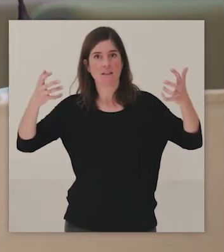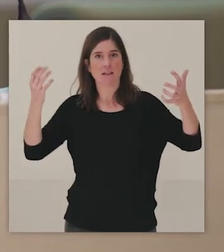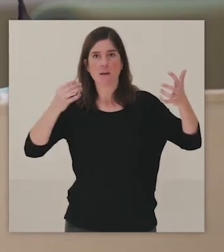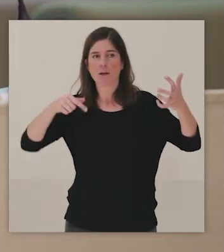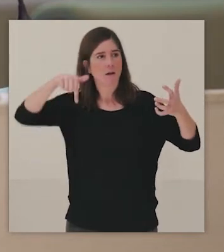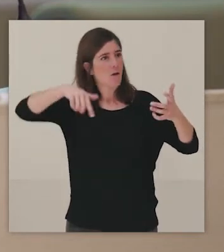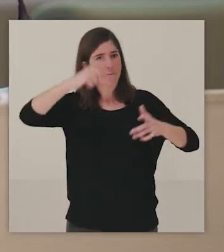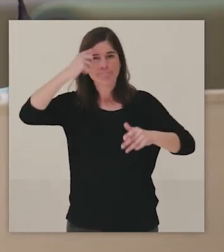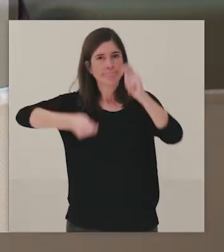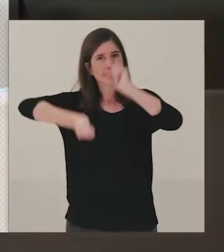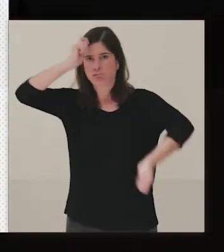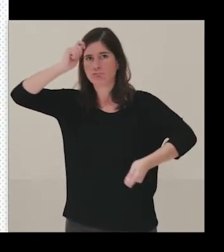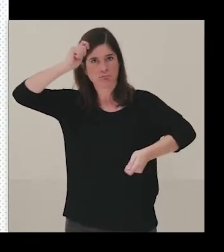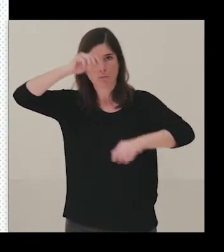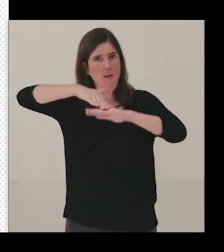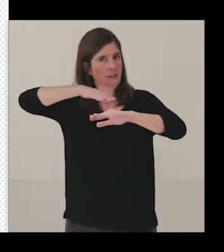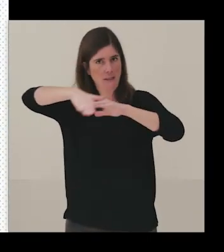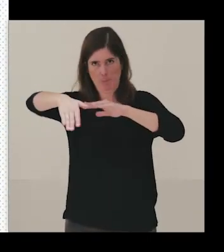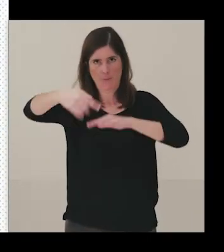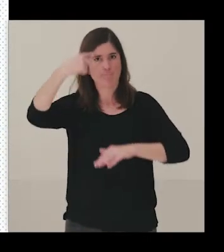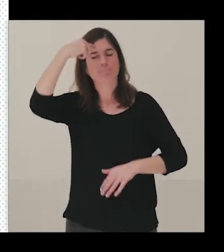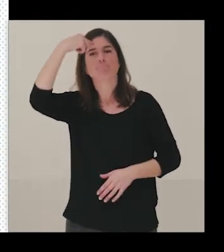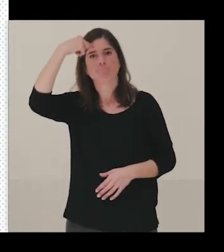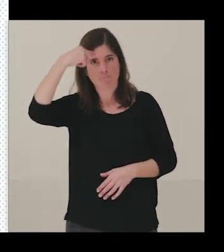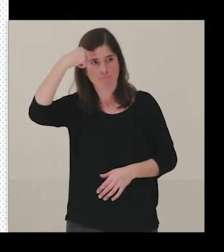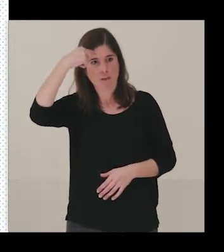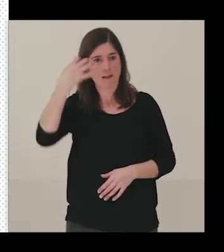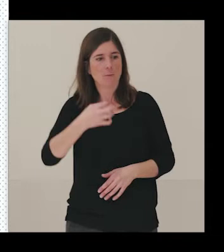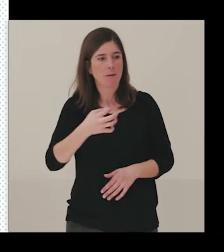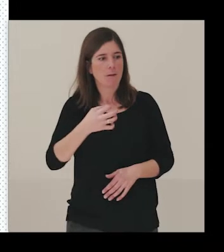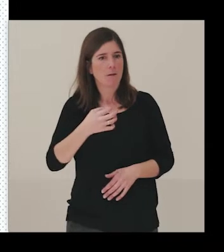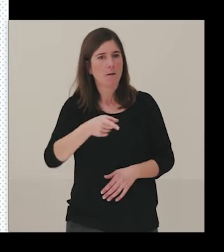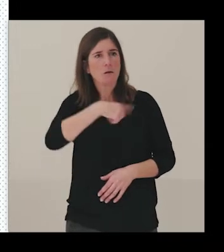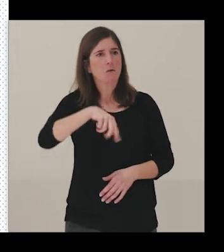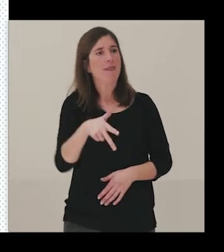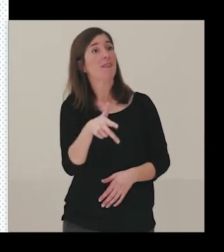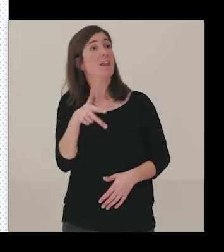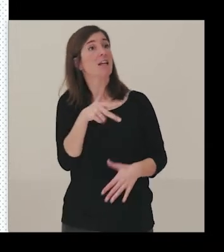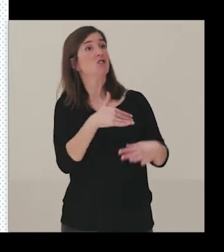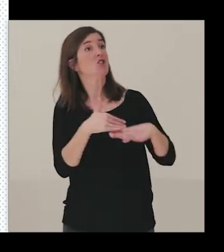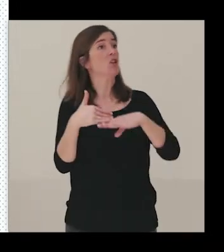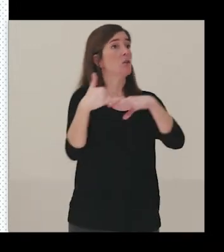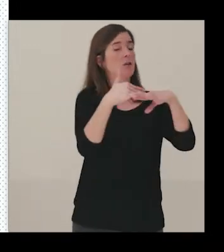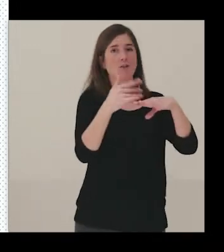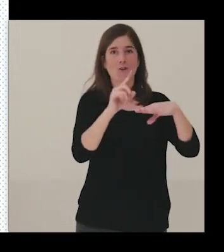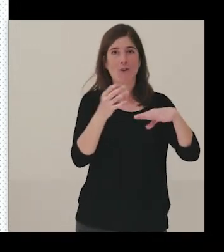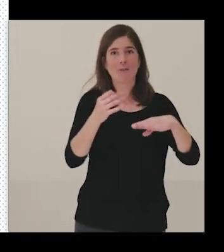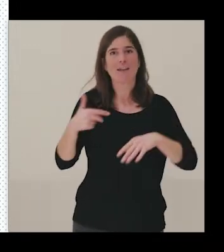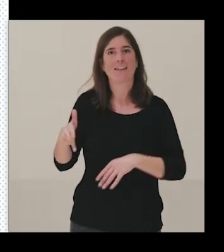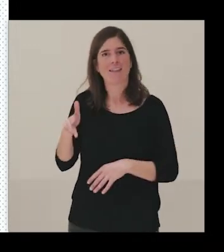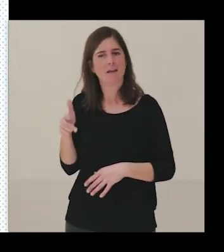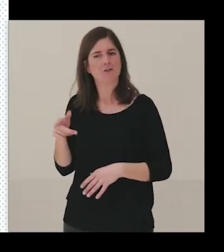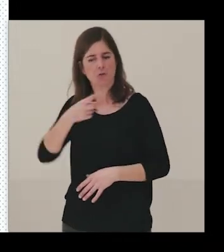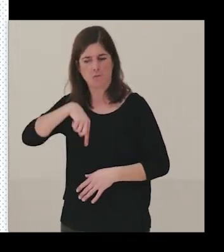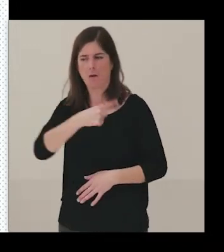no sé si tatuar, pero grabar, ¿no? No se trata de tener derecho a ser iguales, sino de tener igual derecho a ser diferentes